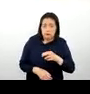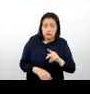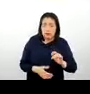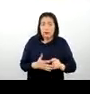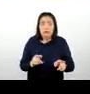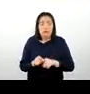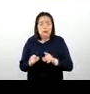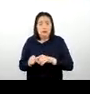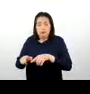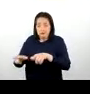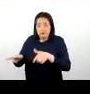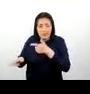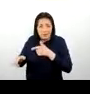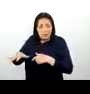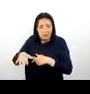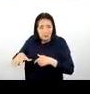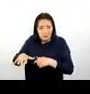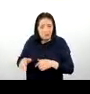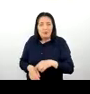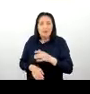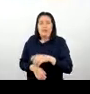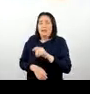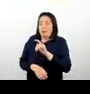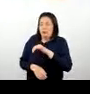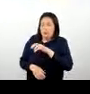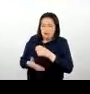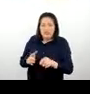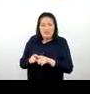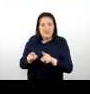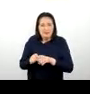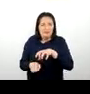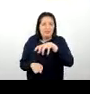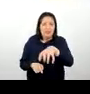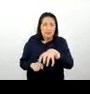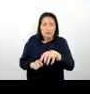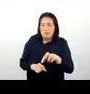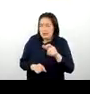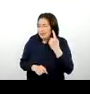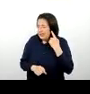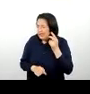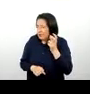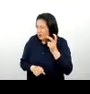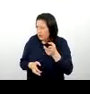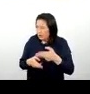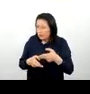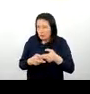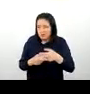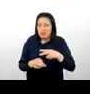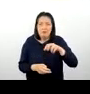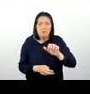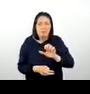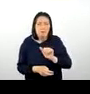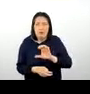las aguas turquesas de Milpo, y también se encuentra Pachapupo, seguramente lo han escuchado, que es un lugar donde se puede